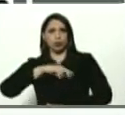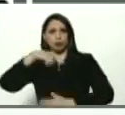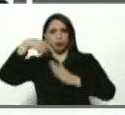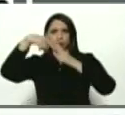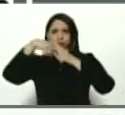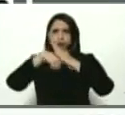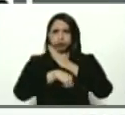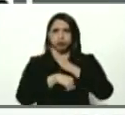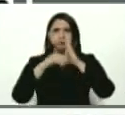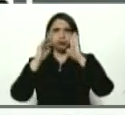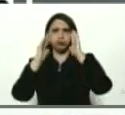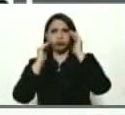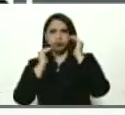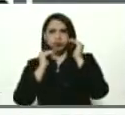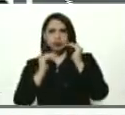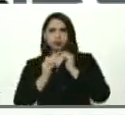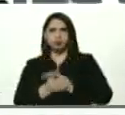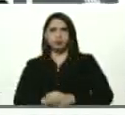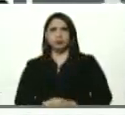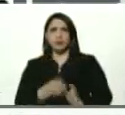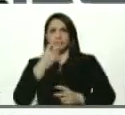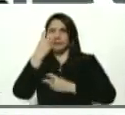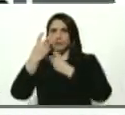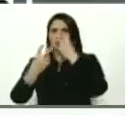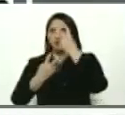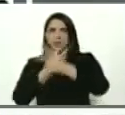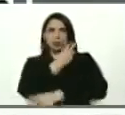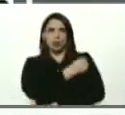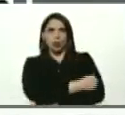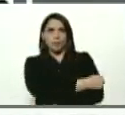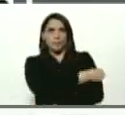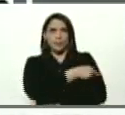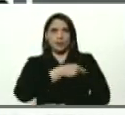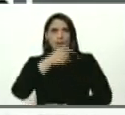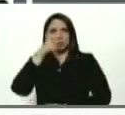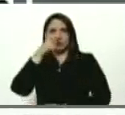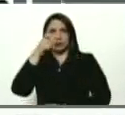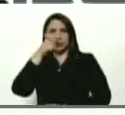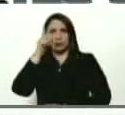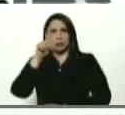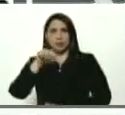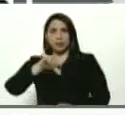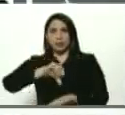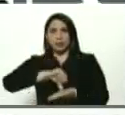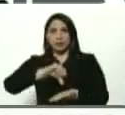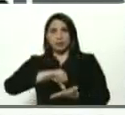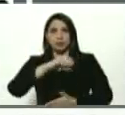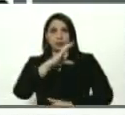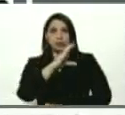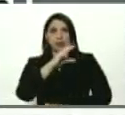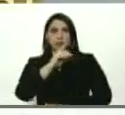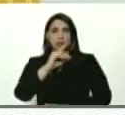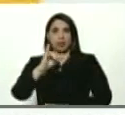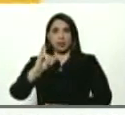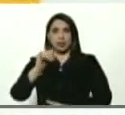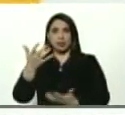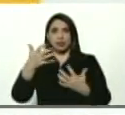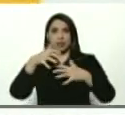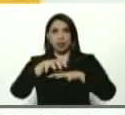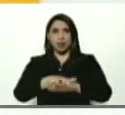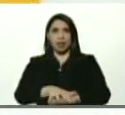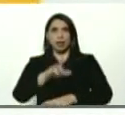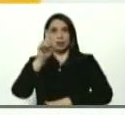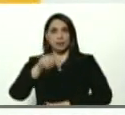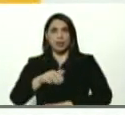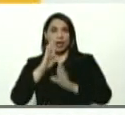atendiendo, viendo el hospital Sentinela, los centros de diagnóstico integral. Allí